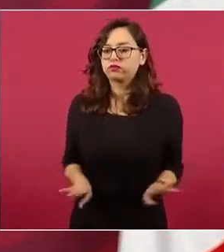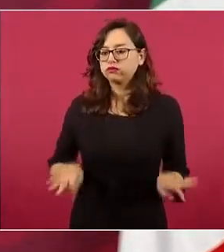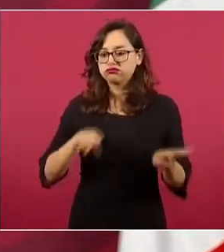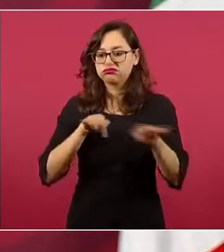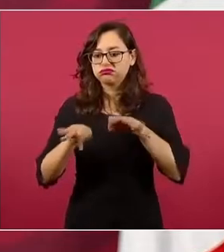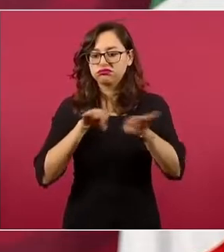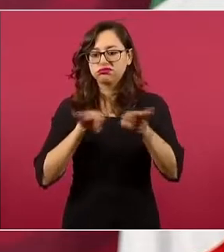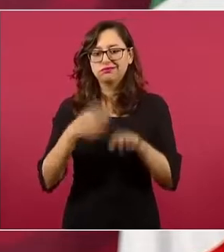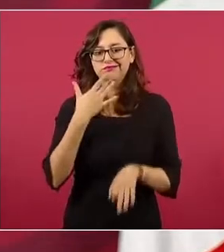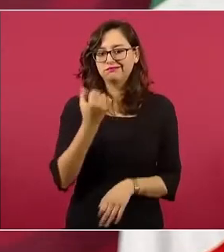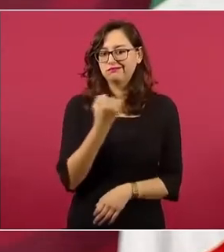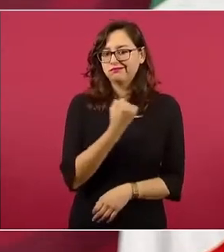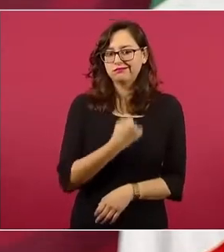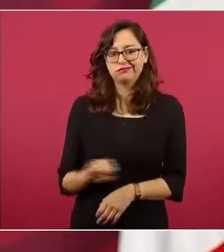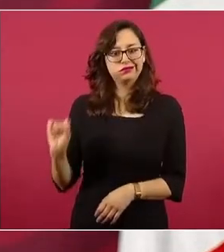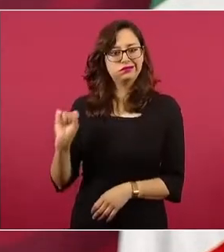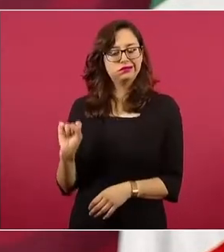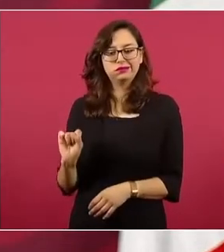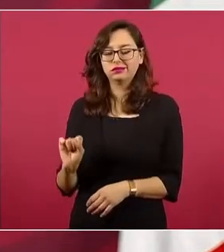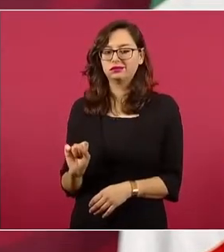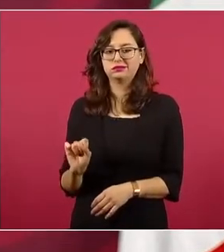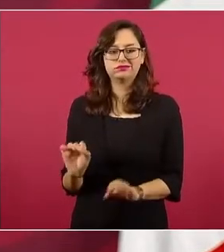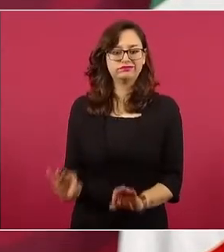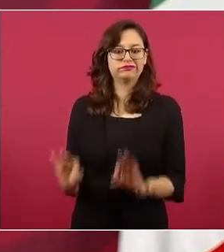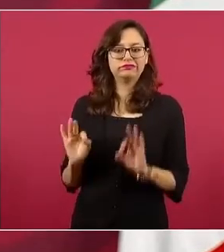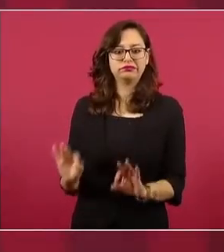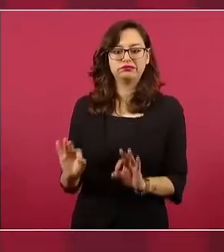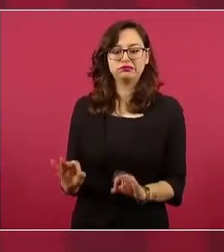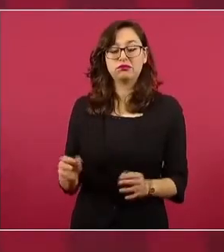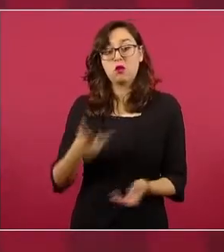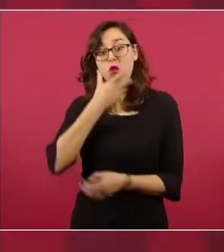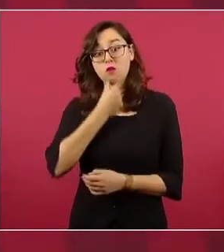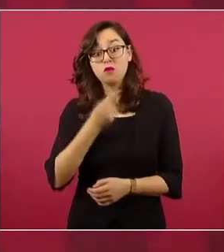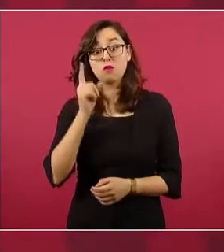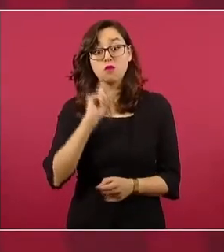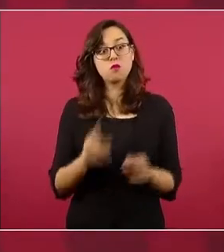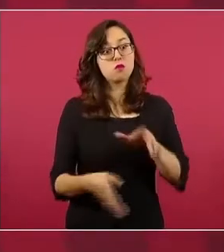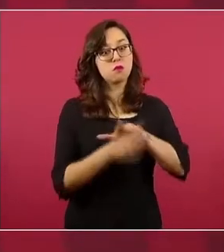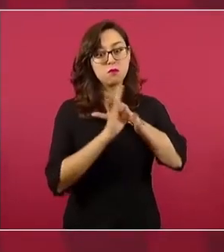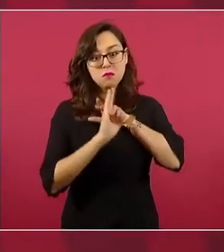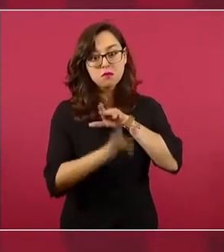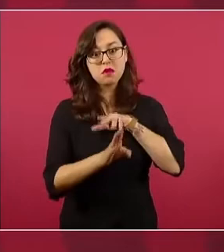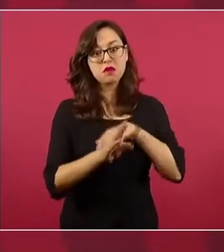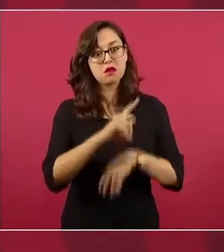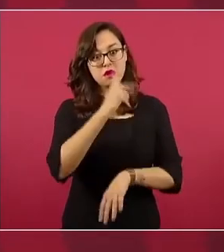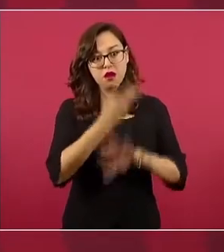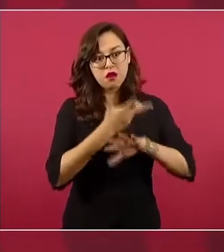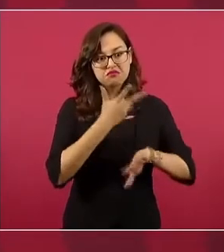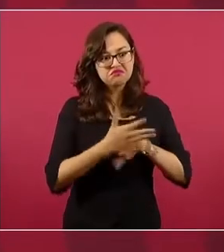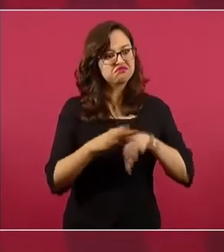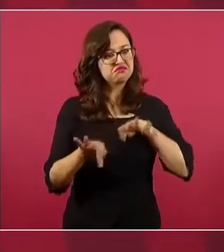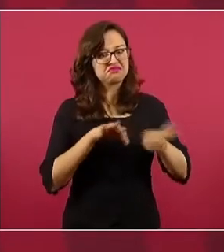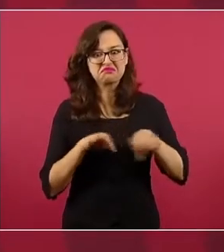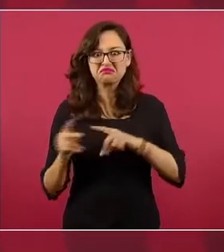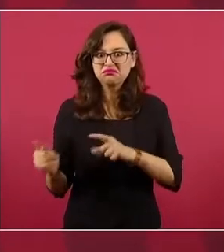está de migrante en Estados Unidos. Son luchonas, luchones,